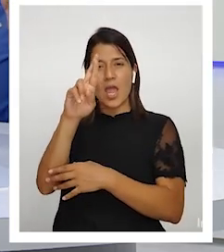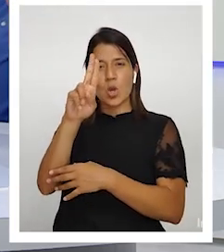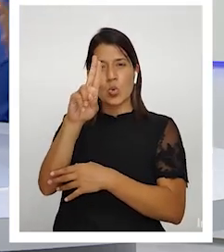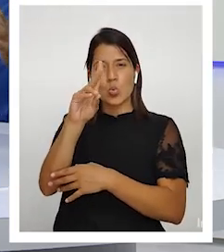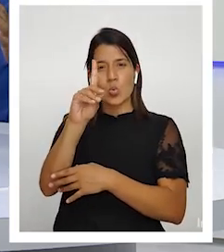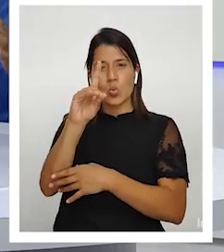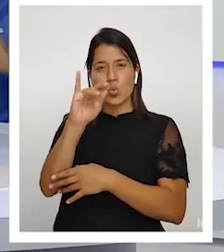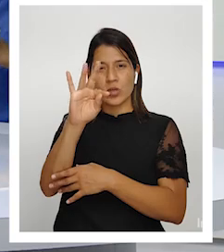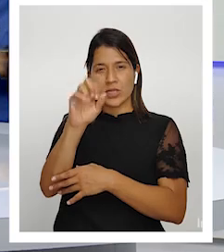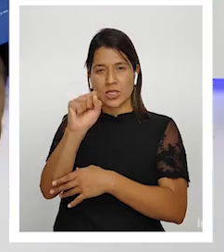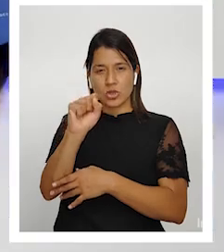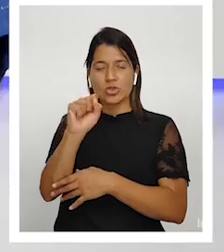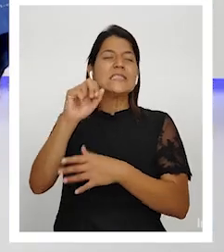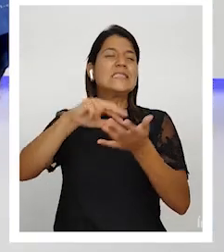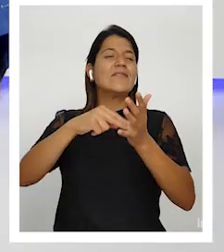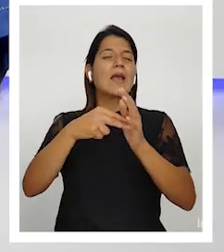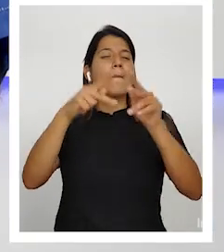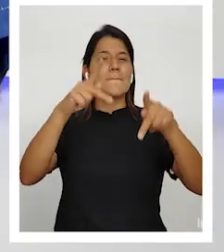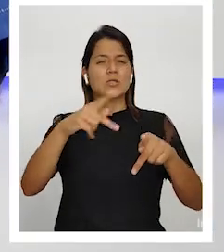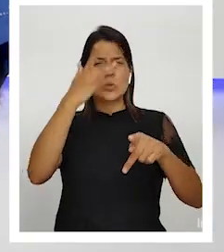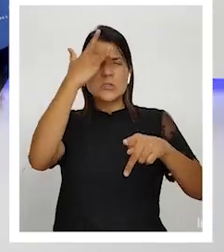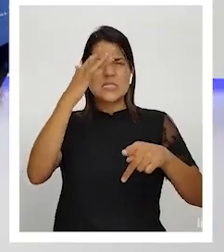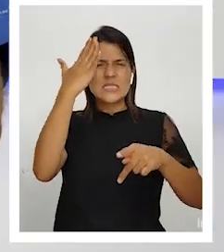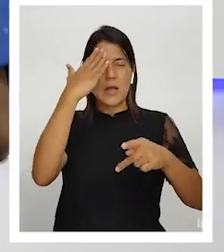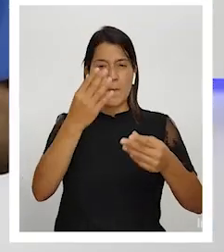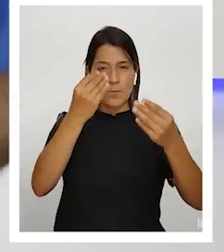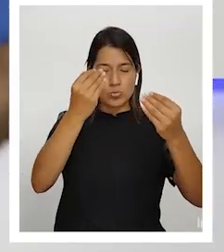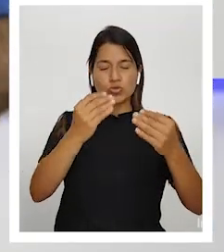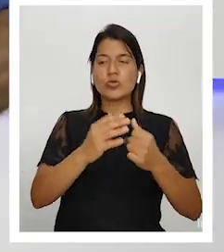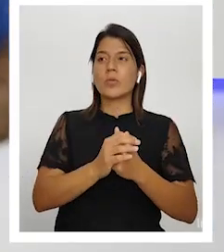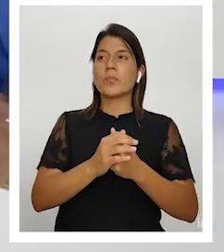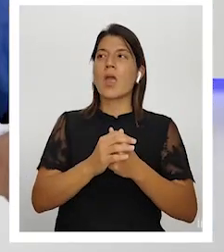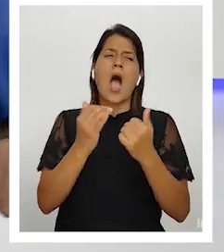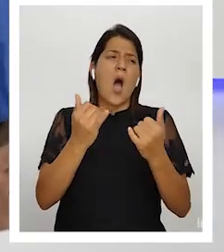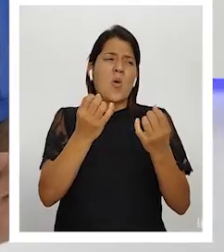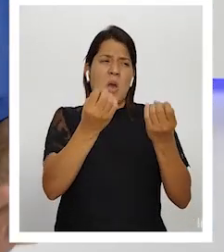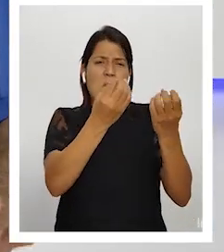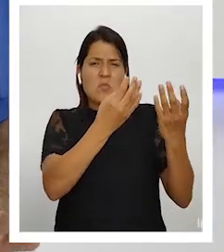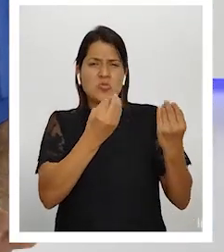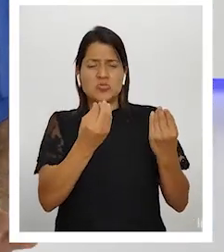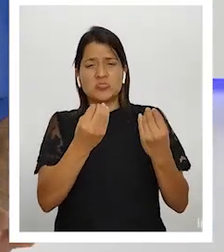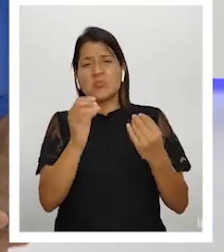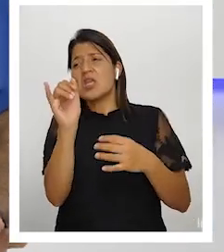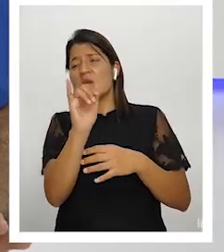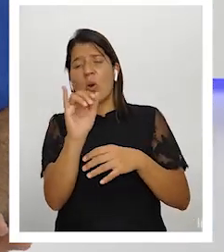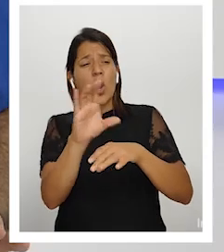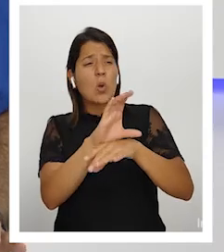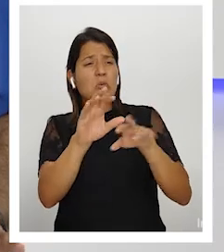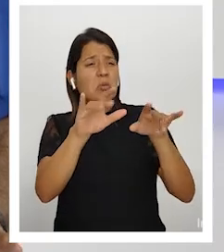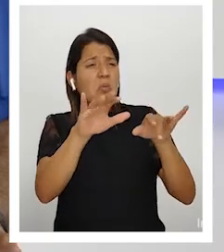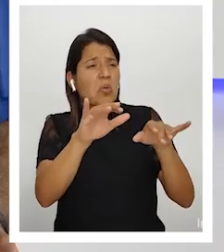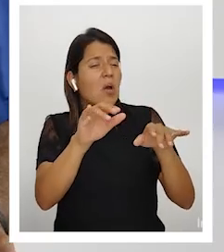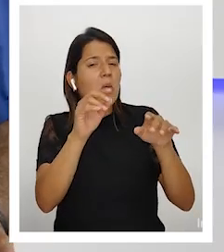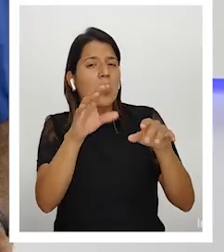dentro del conocimiento existente usted le mete ahí a la computadora y ya te resuelve hasta partidas de ajedrez